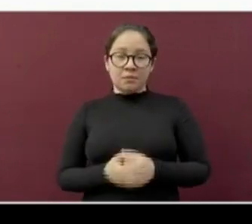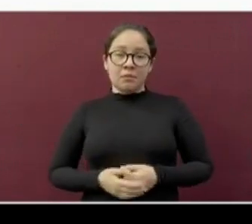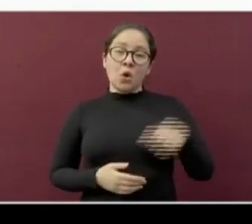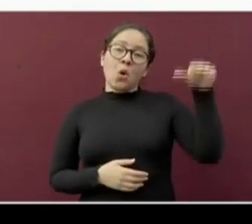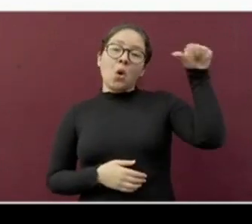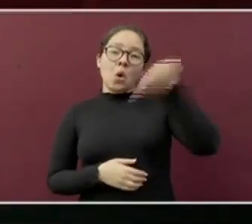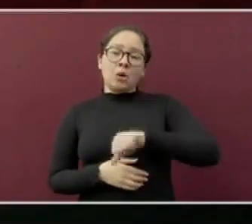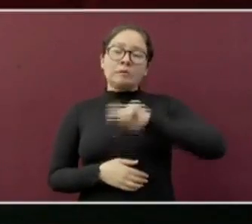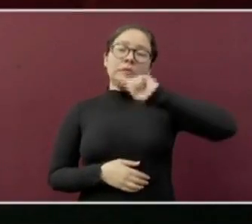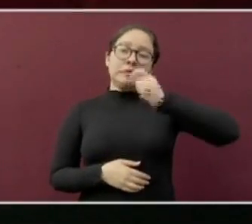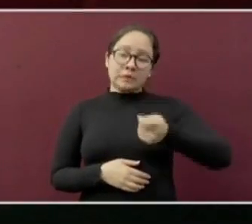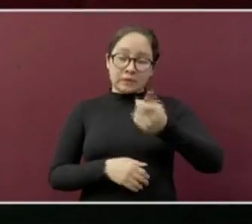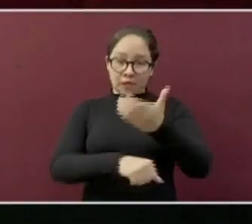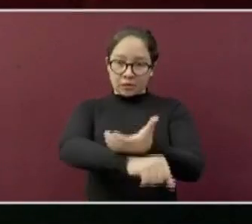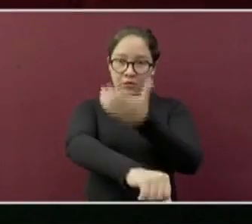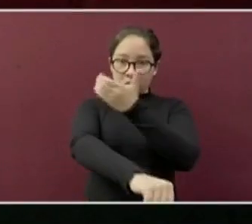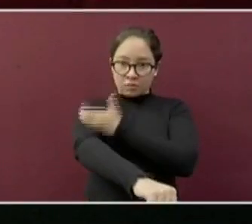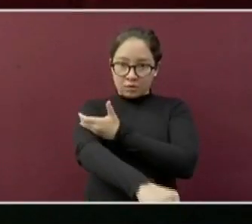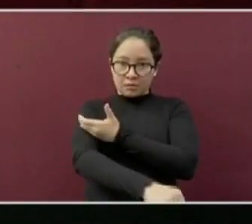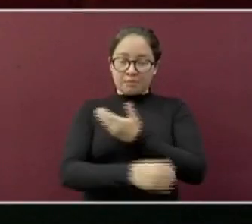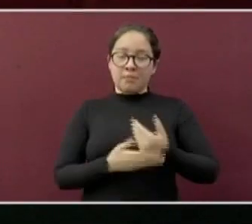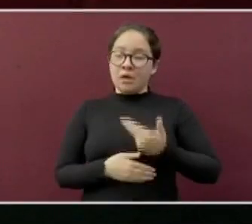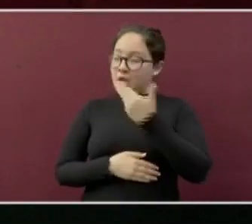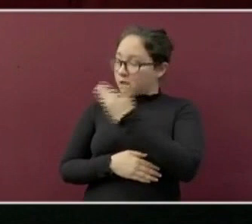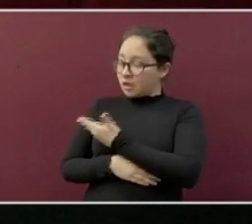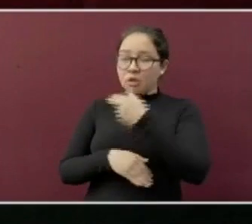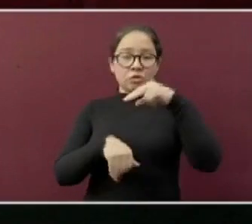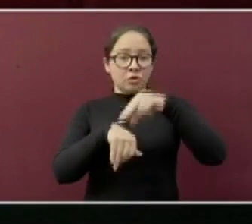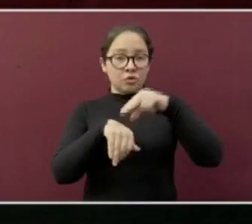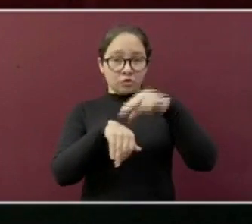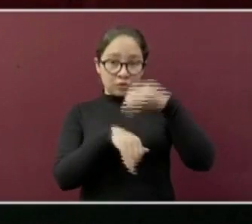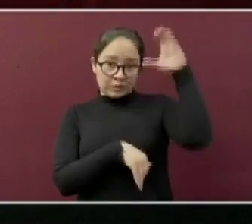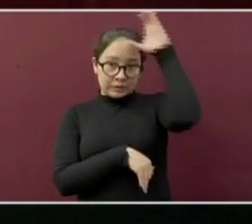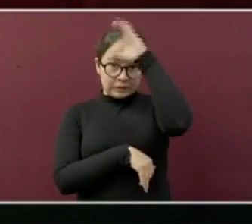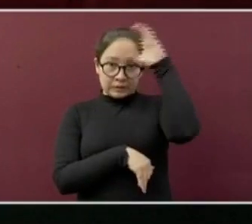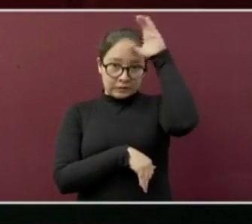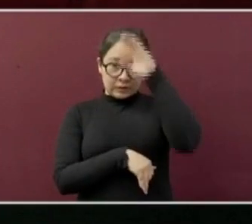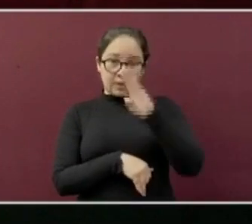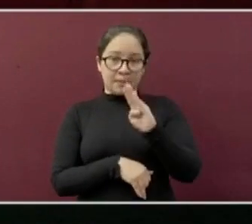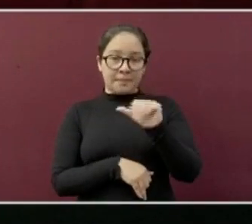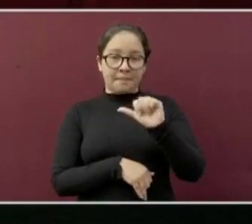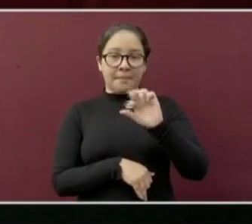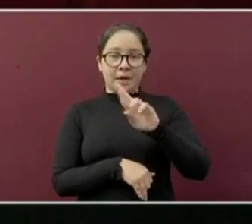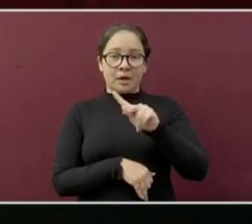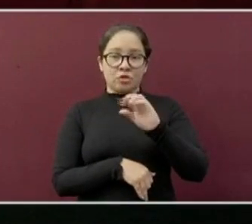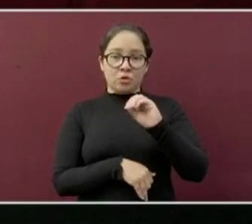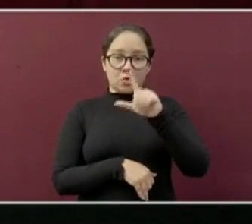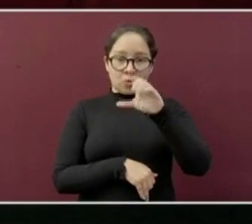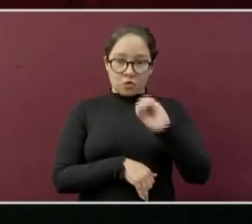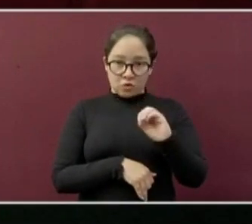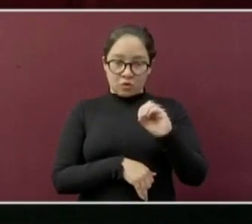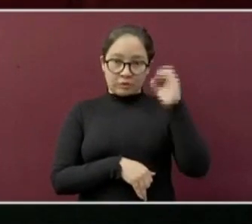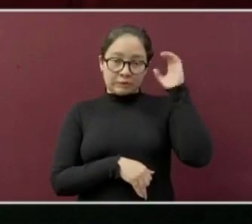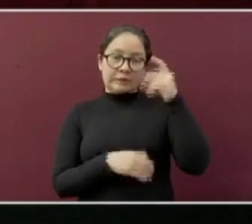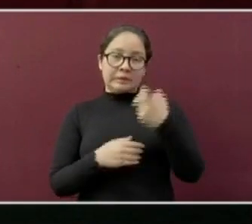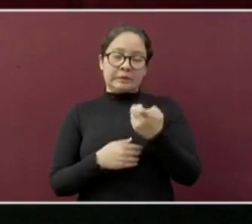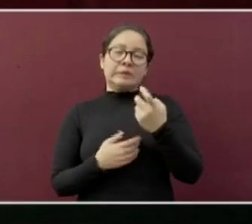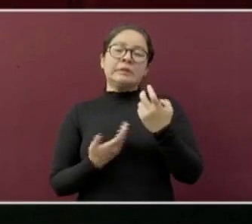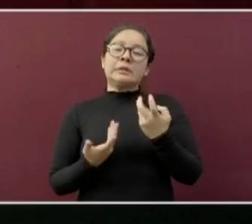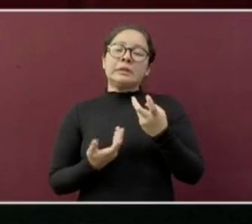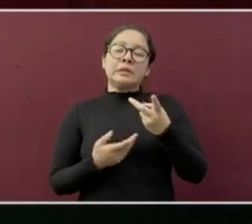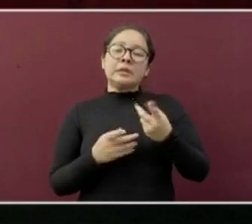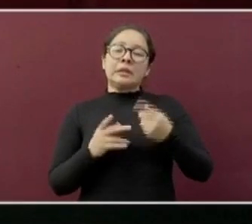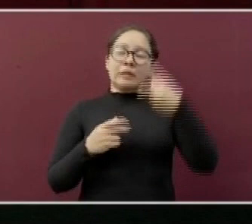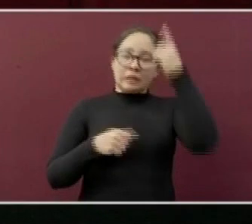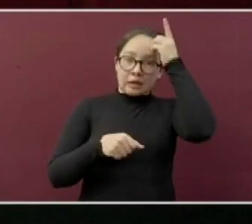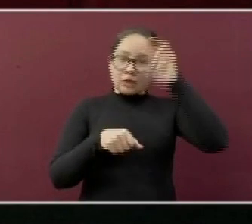ocasión nos acompaña el doctor en ciencias Bartolo Avendaño Borromeo. Él es director de